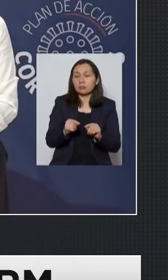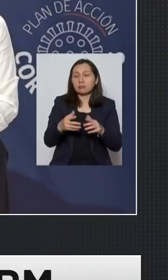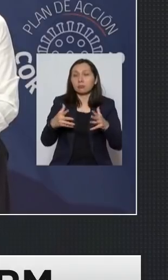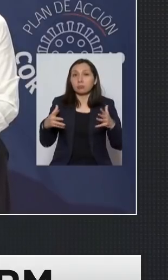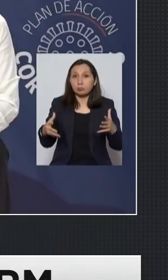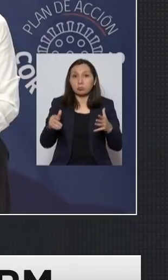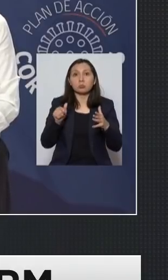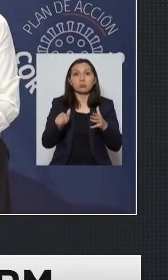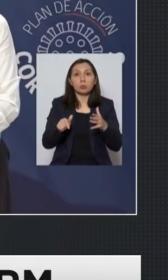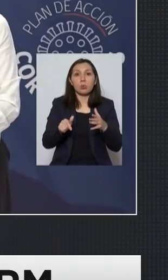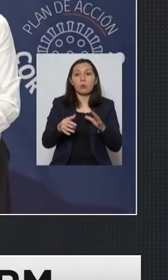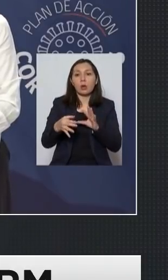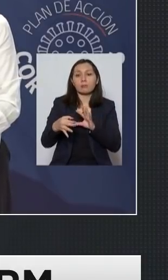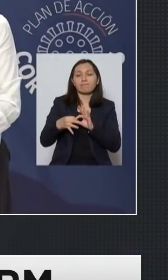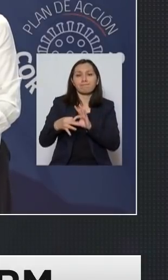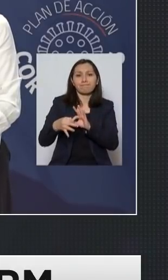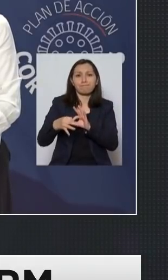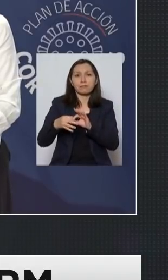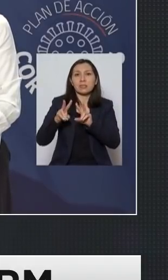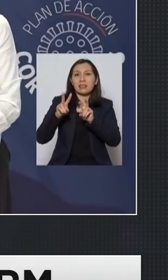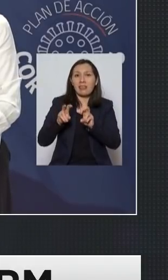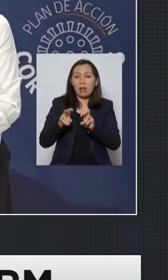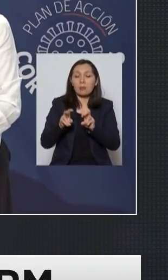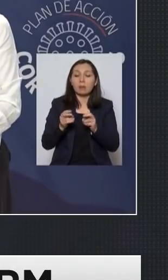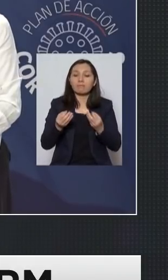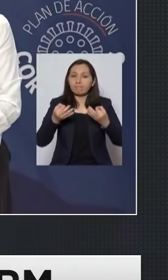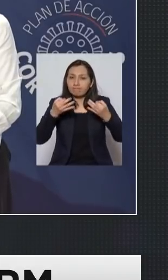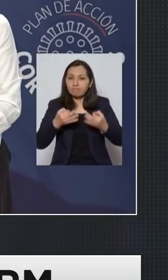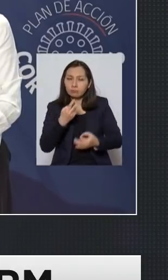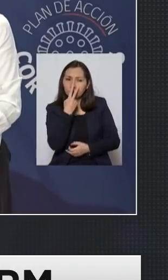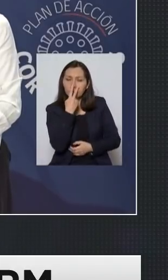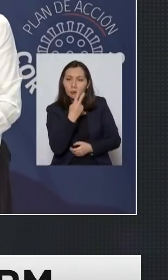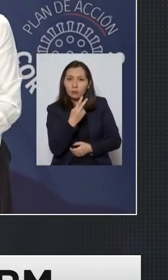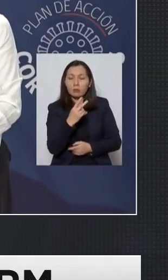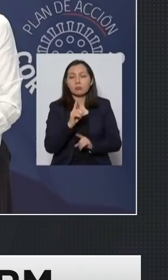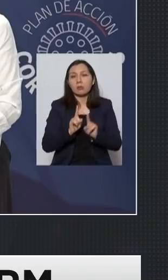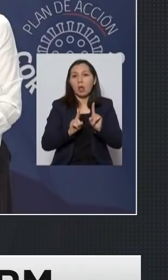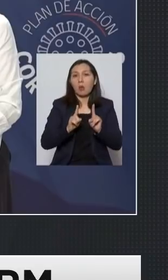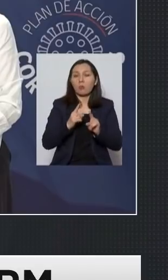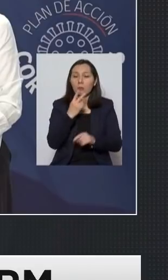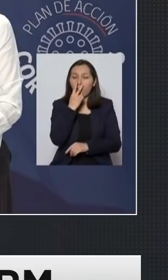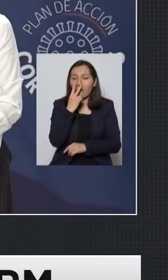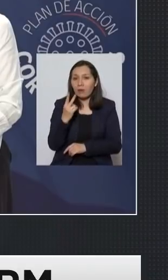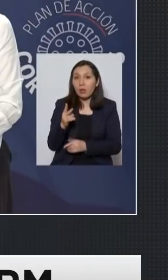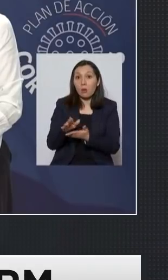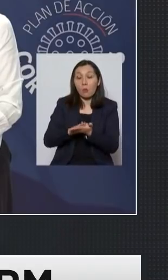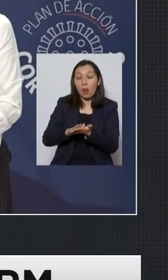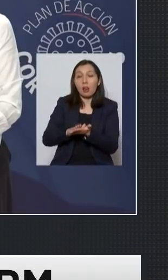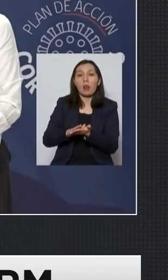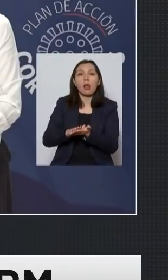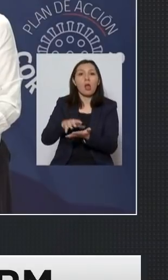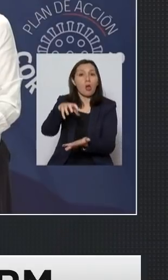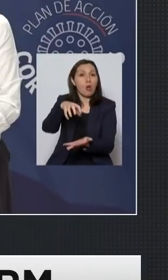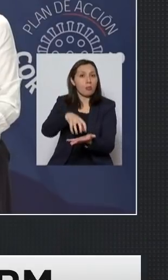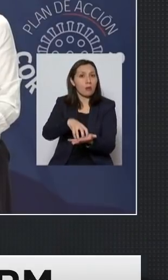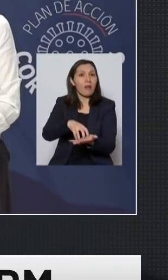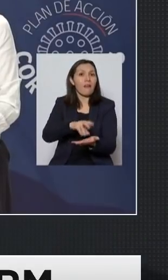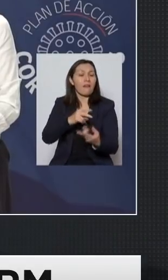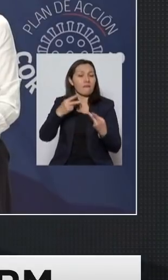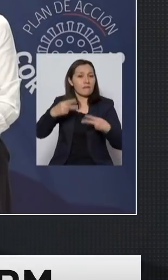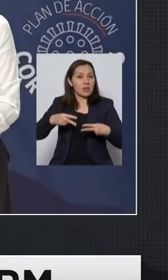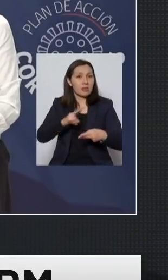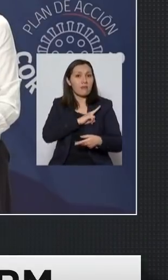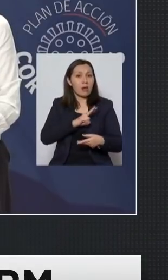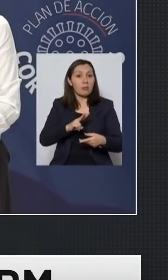extraordinariamente dependiente de que efectivamente como de alguna manera vemos en la comuna de Viña del Mar y Valparaíso